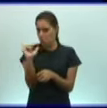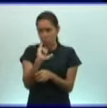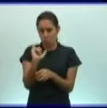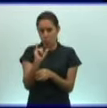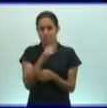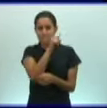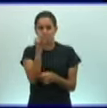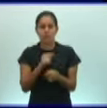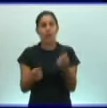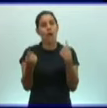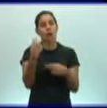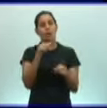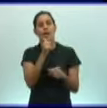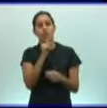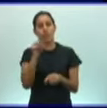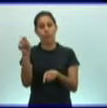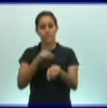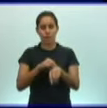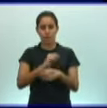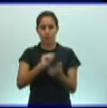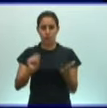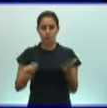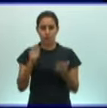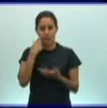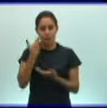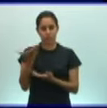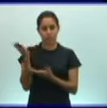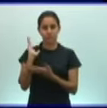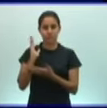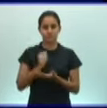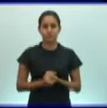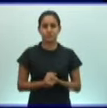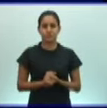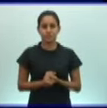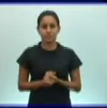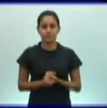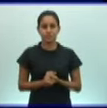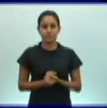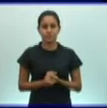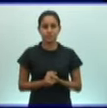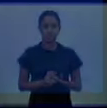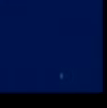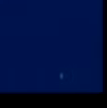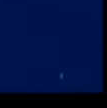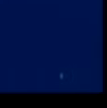alguna duda. Los dejo para que copien la biografía de la clase de hoy.